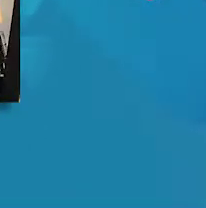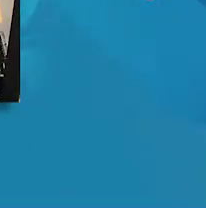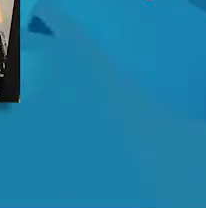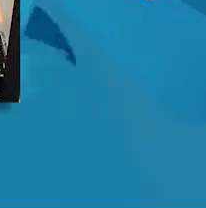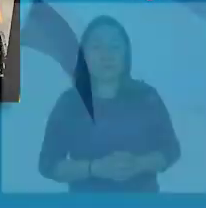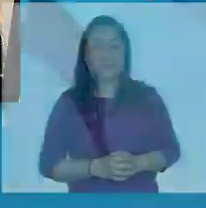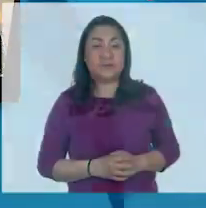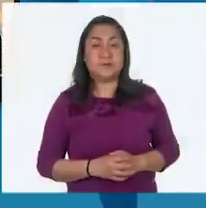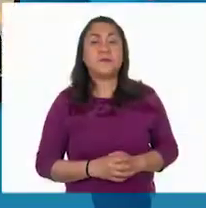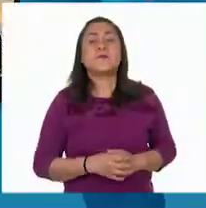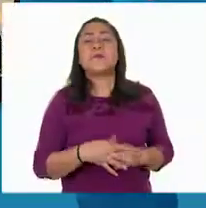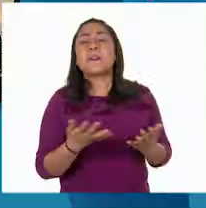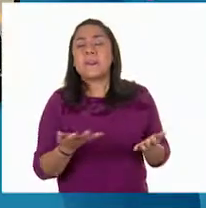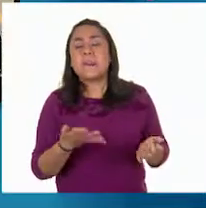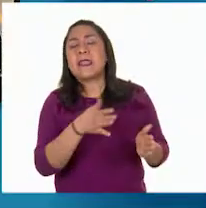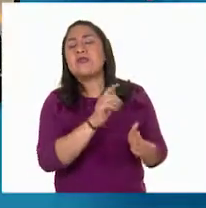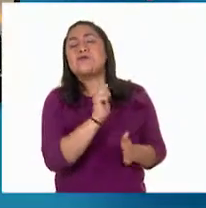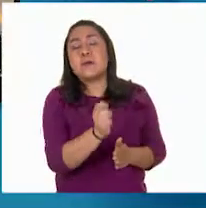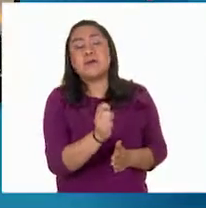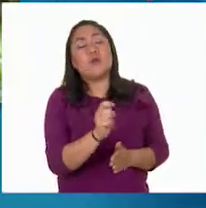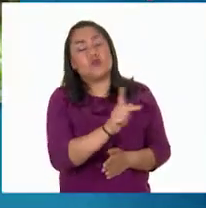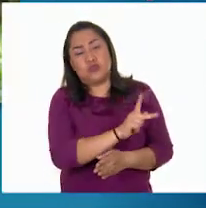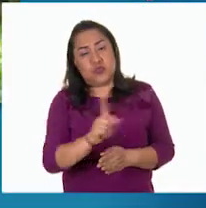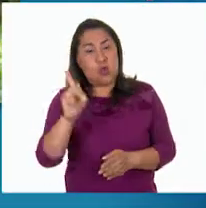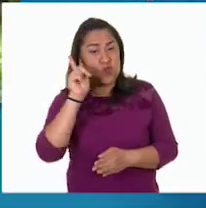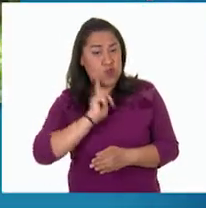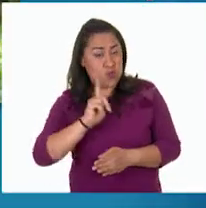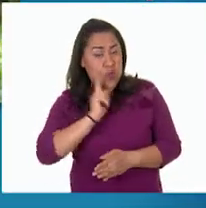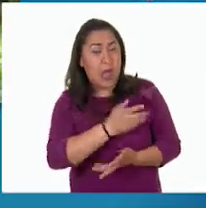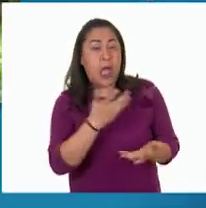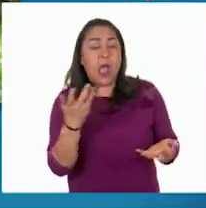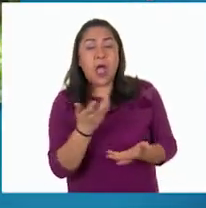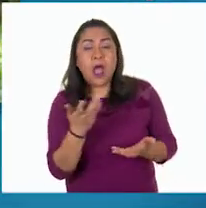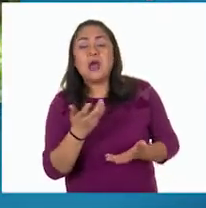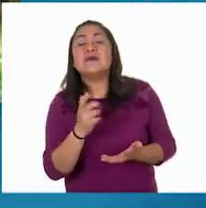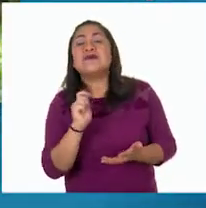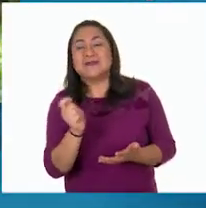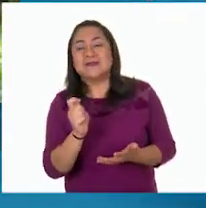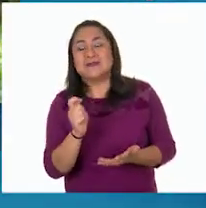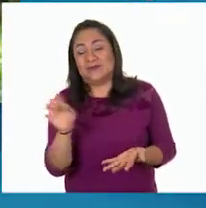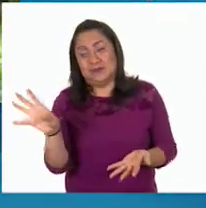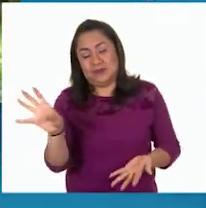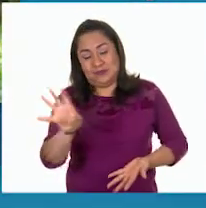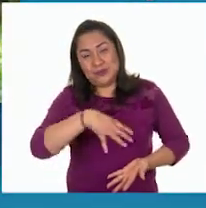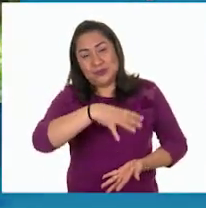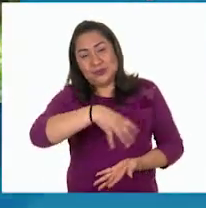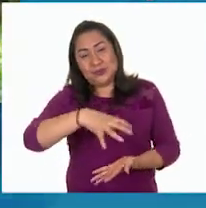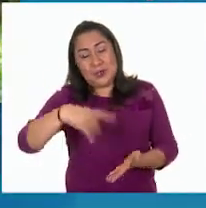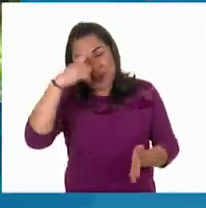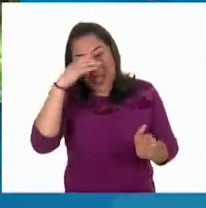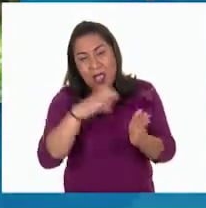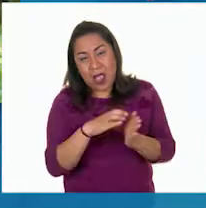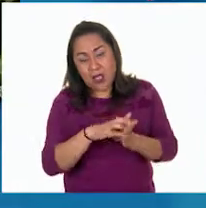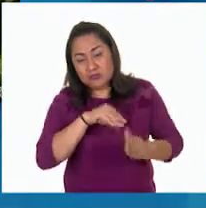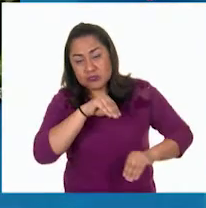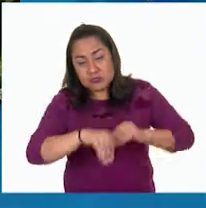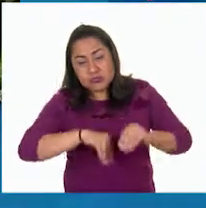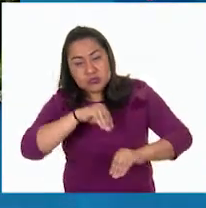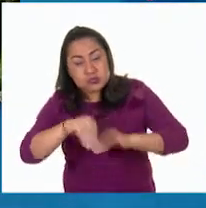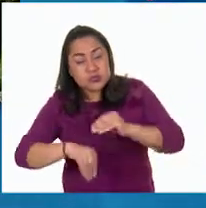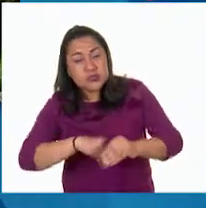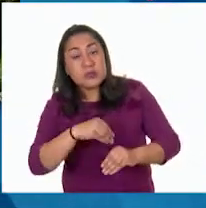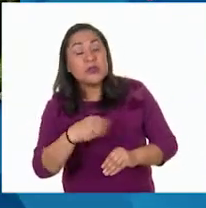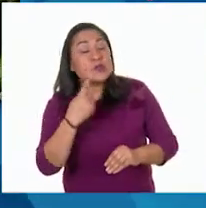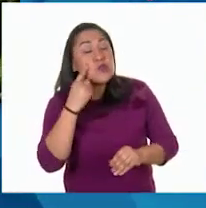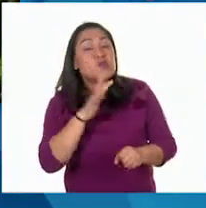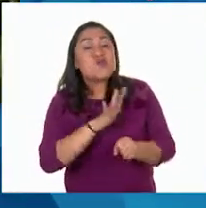Ahí lo que hacen son con el manejo de muchachos. Ellas están agarrando la fruta y colocándola a cada una de las cajas, dependiendo la